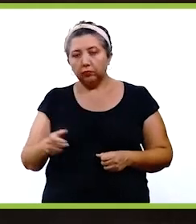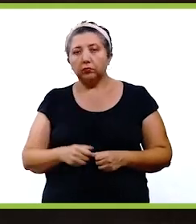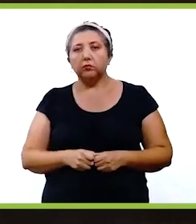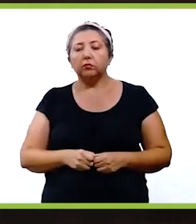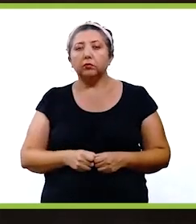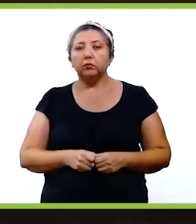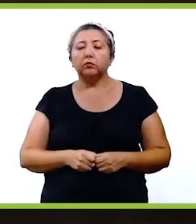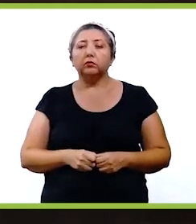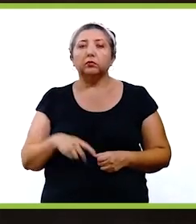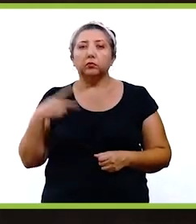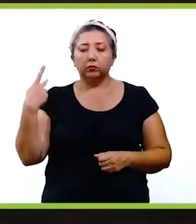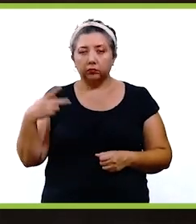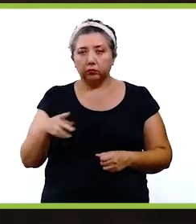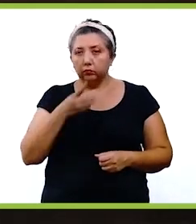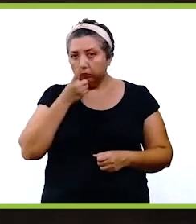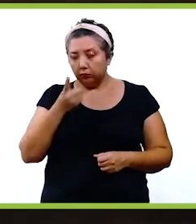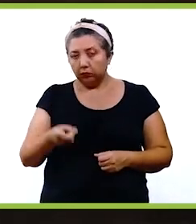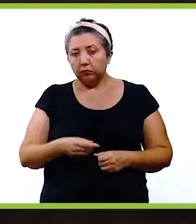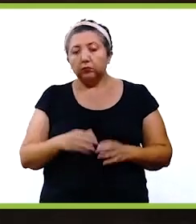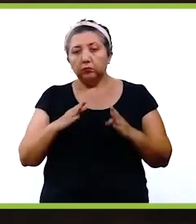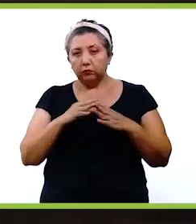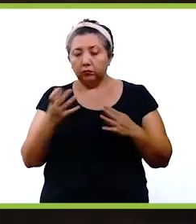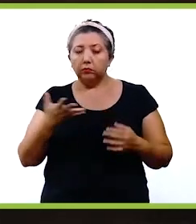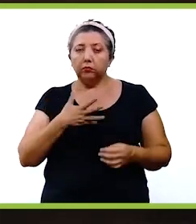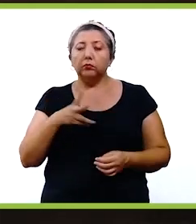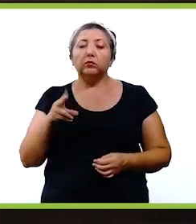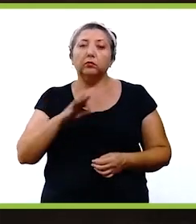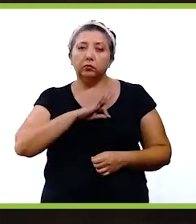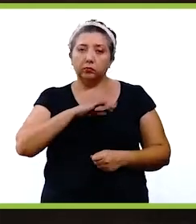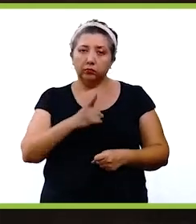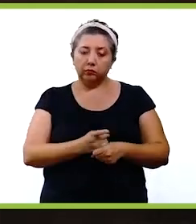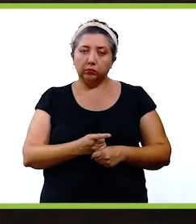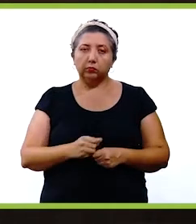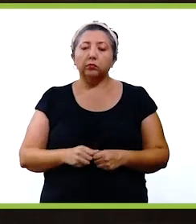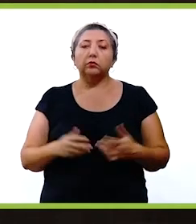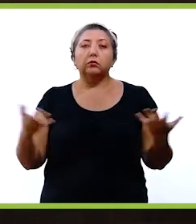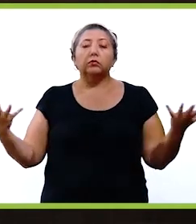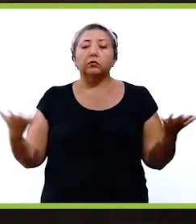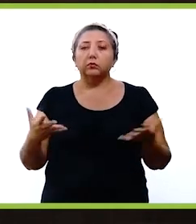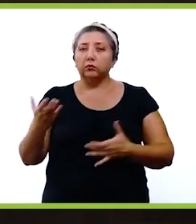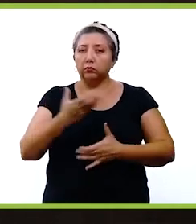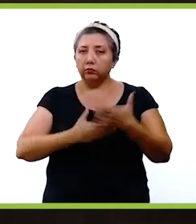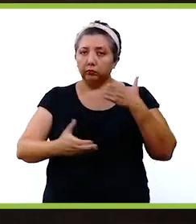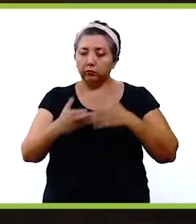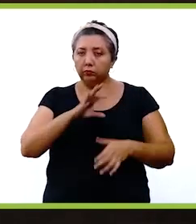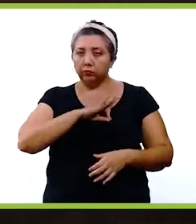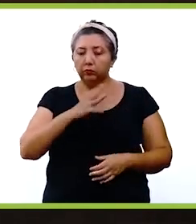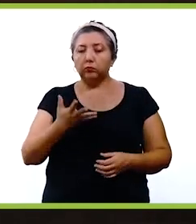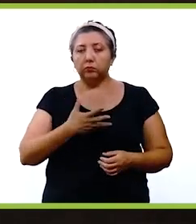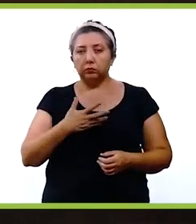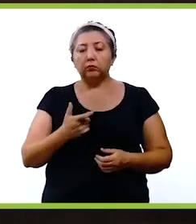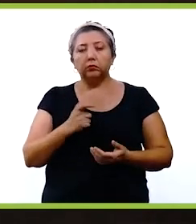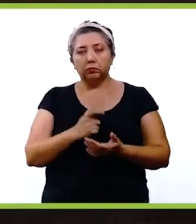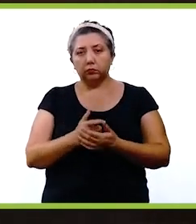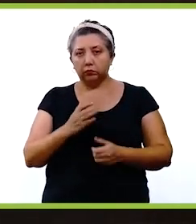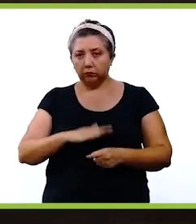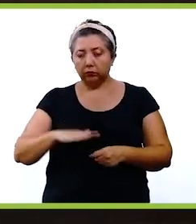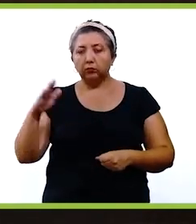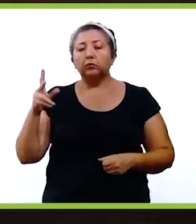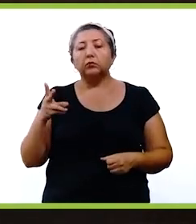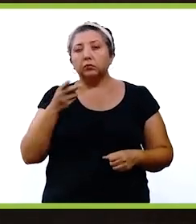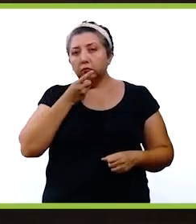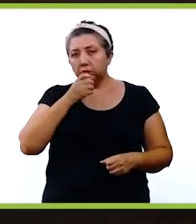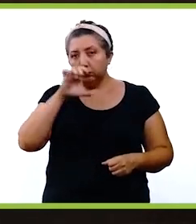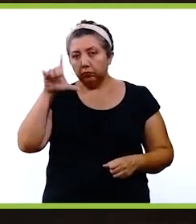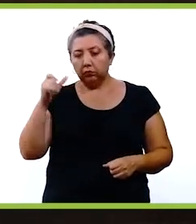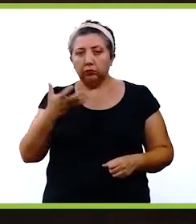evidentemente sus propiedades. Segundo, a que pueda haber la posibilidad de que se hagan comercios y que puedan tener ingresos adicionales. Por